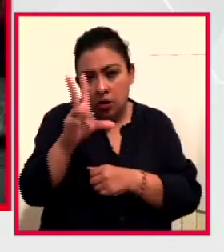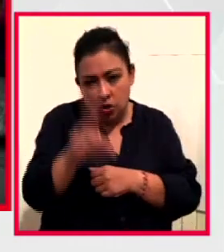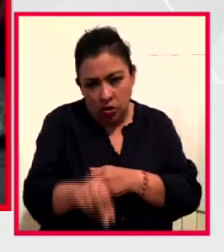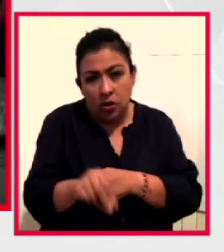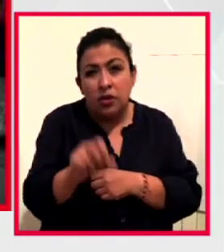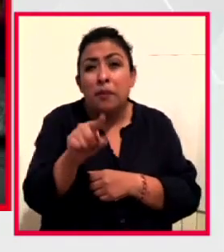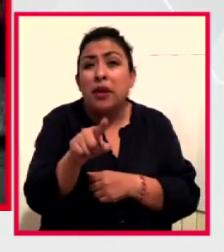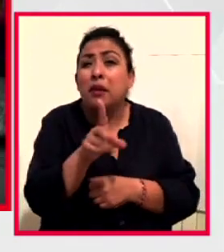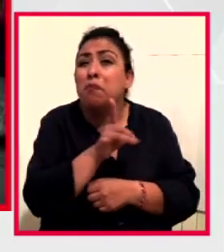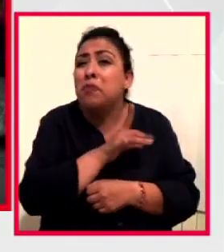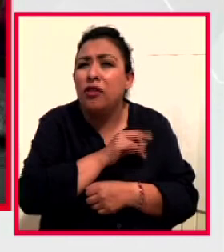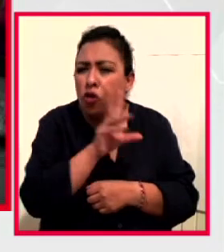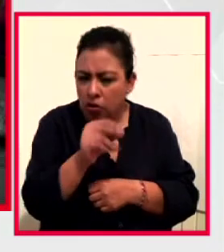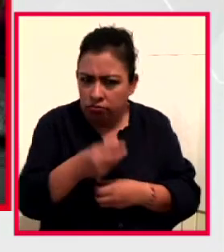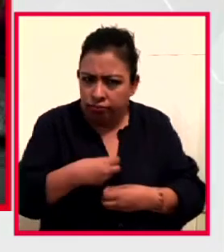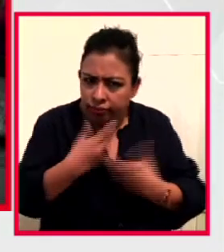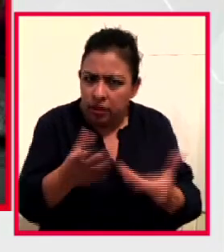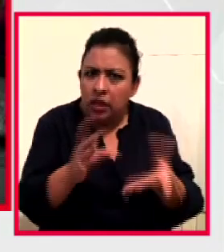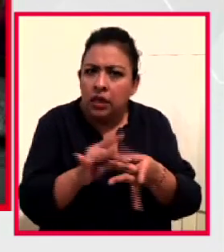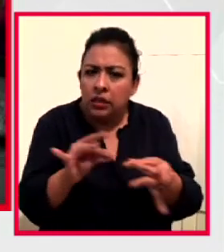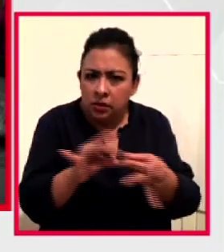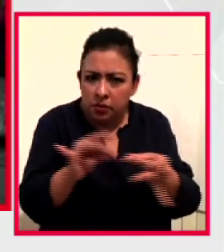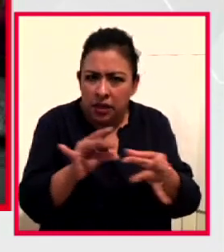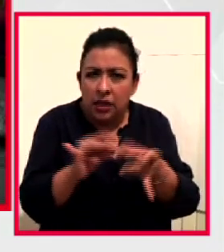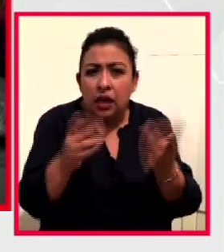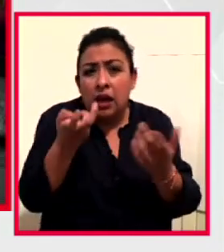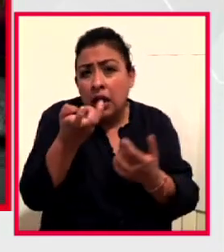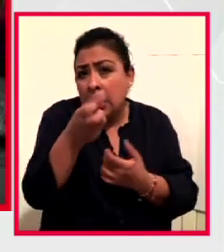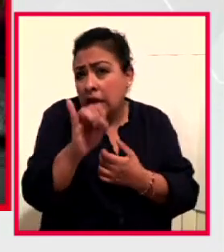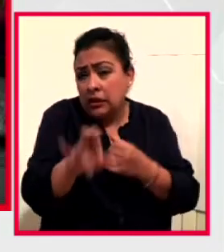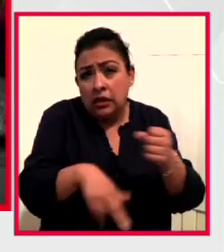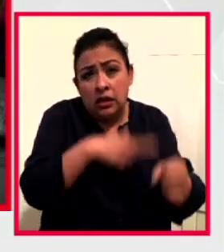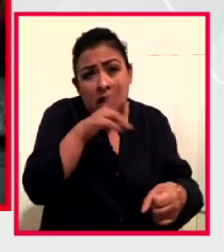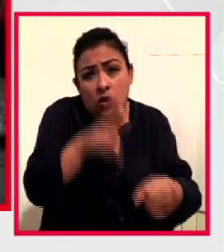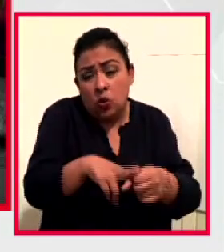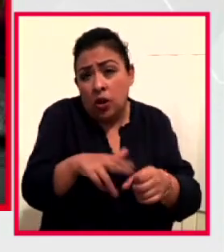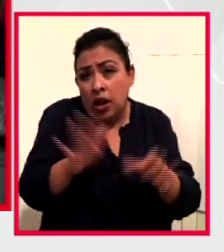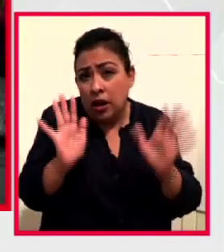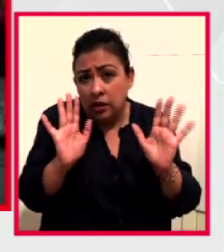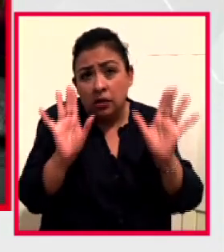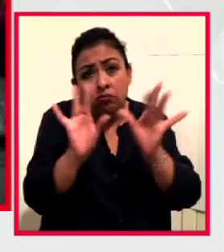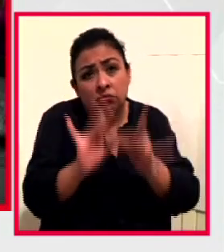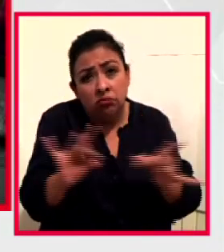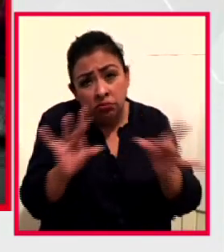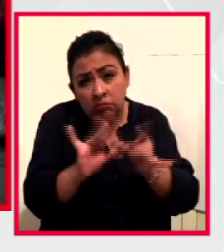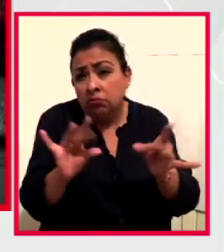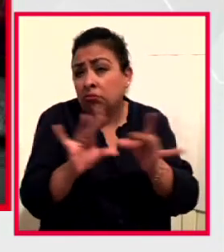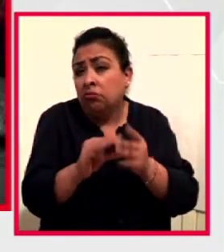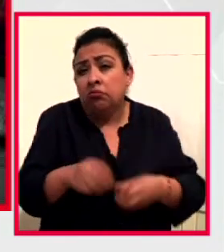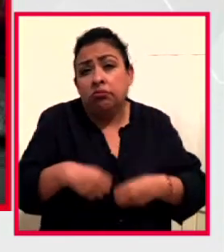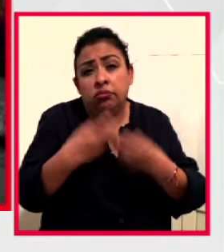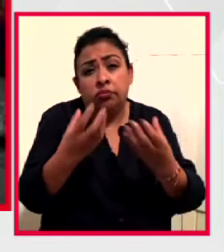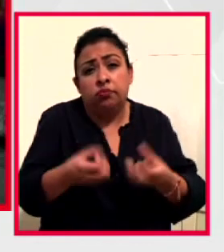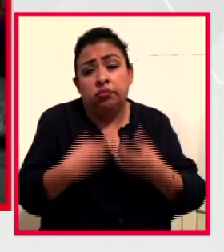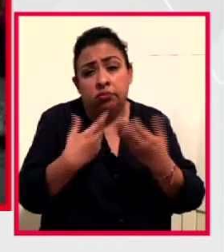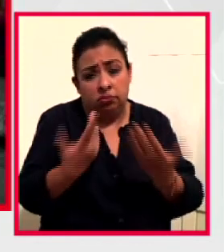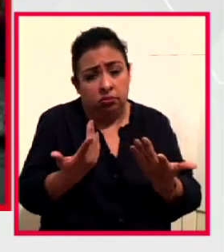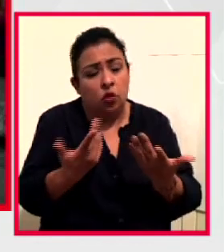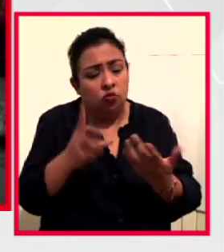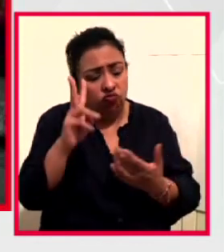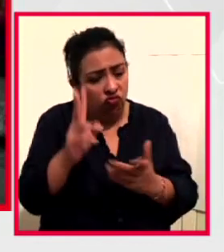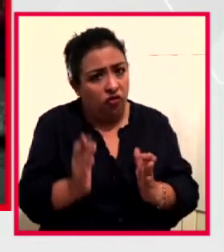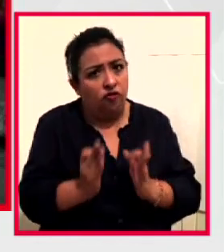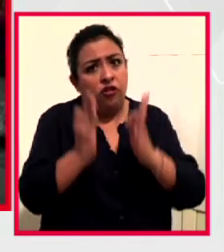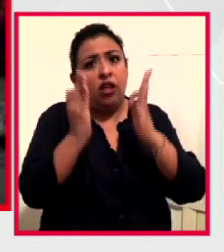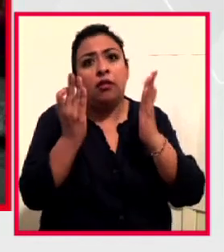miedo, hablar las cosas son, es parte de la naturaleza, hablar las cosas, y encarar como venga el